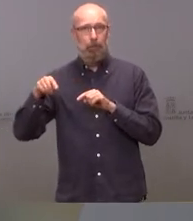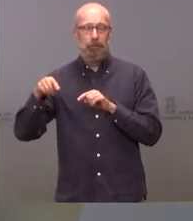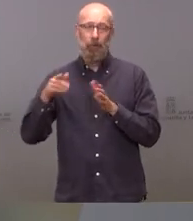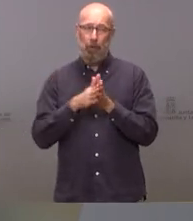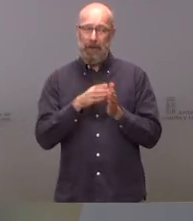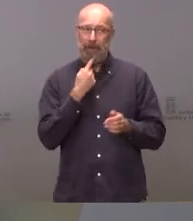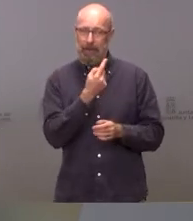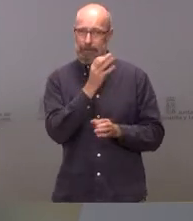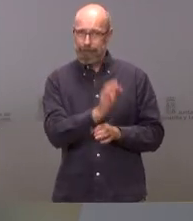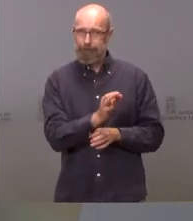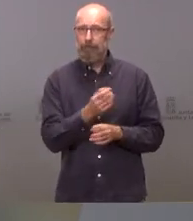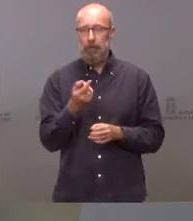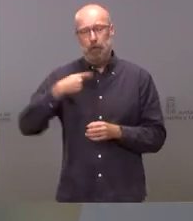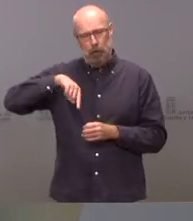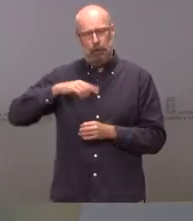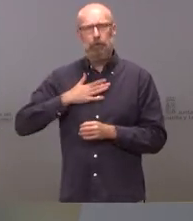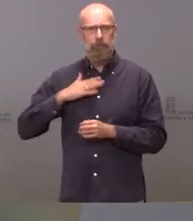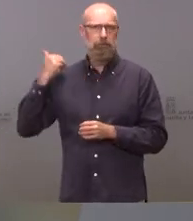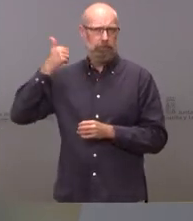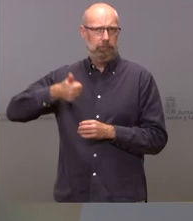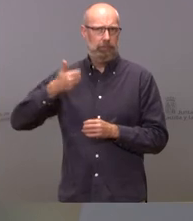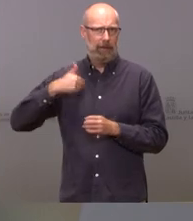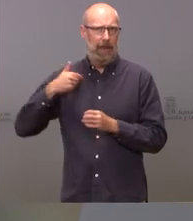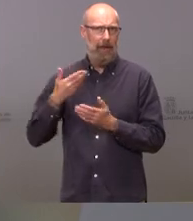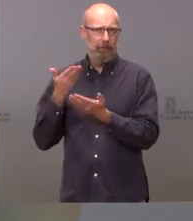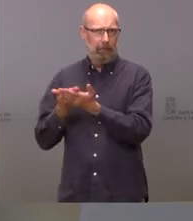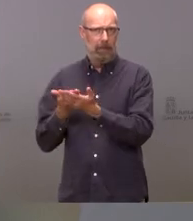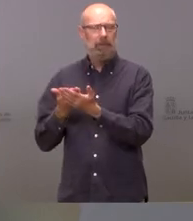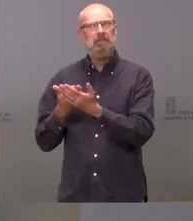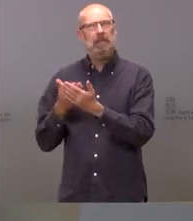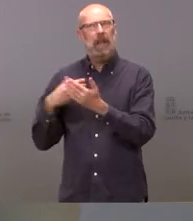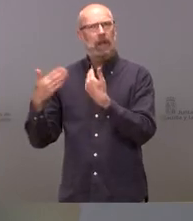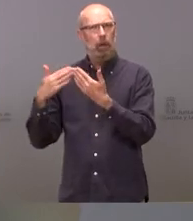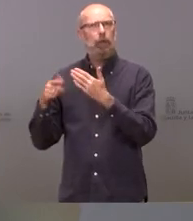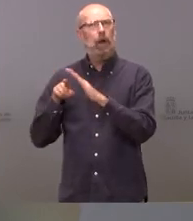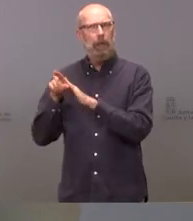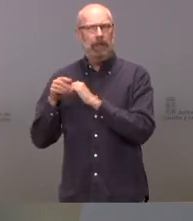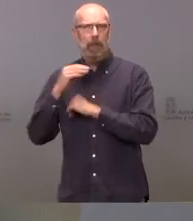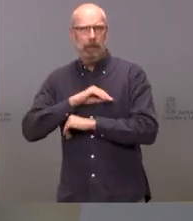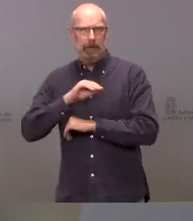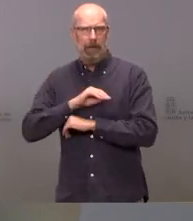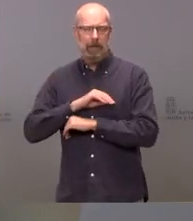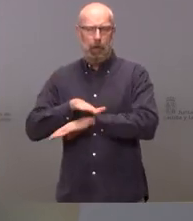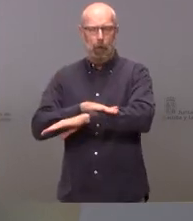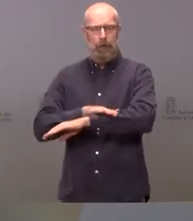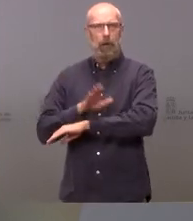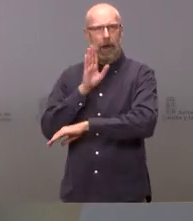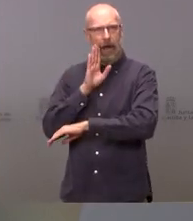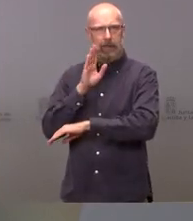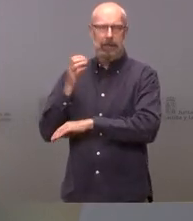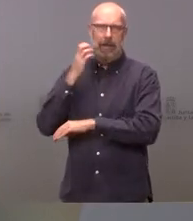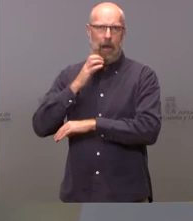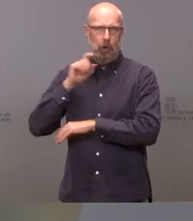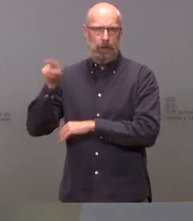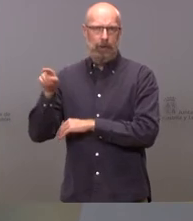nosotros intentamos y estaba avanzado en el gobierno anterior el gobierno de Mariano Rajoy un convenio